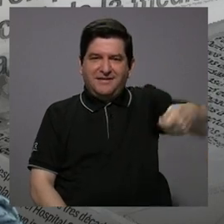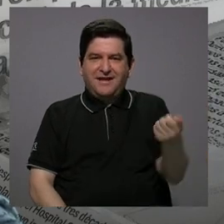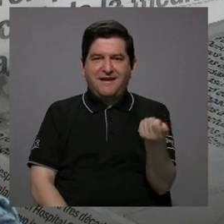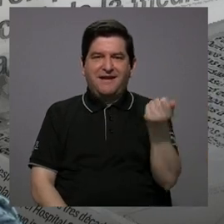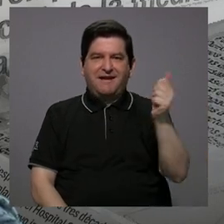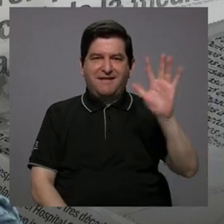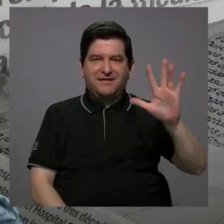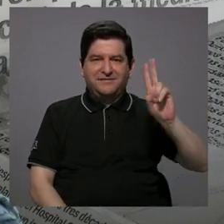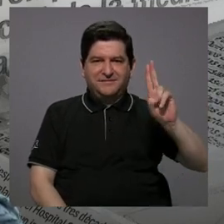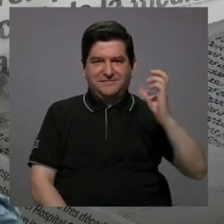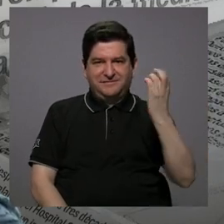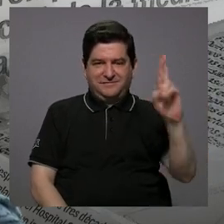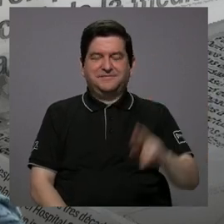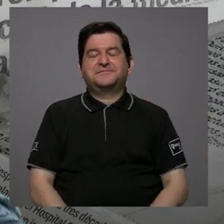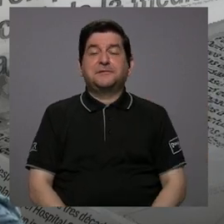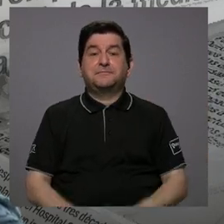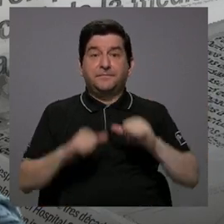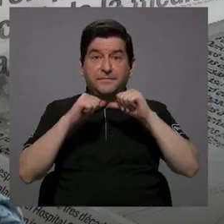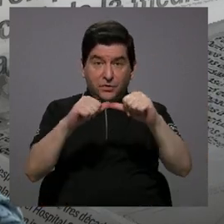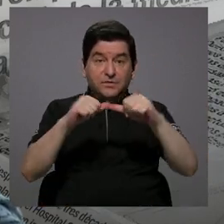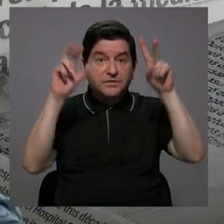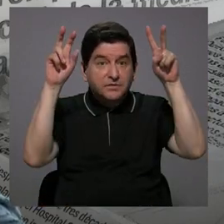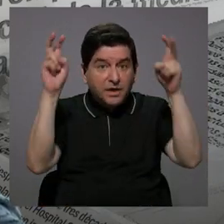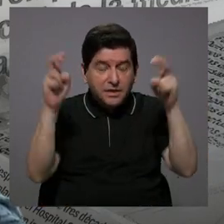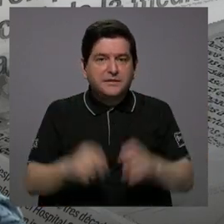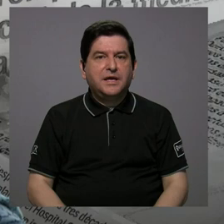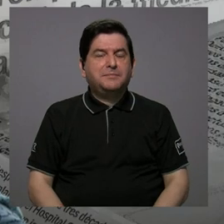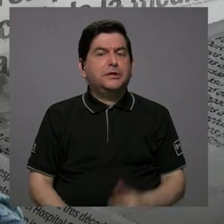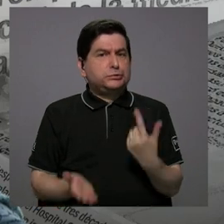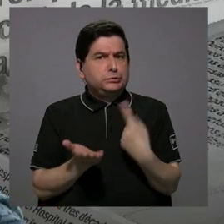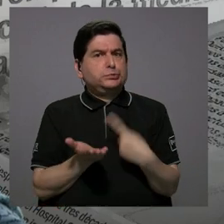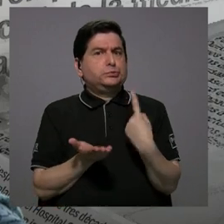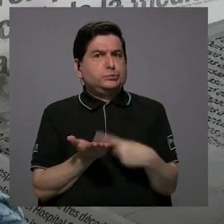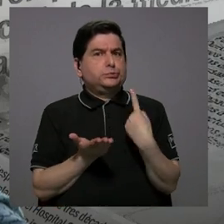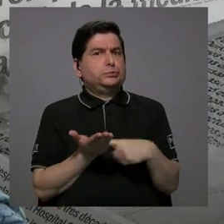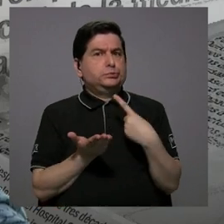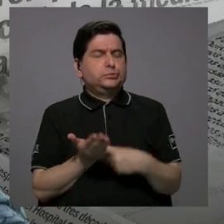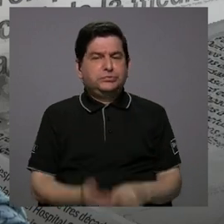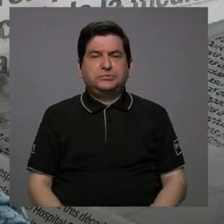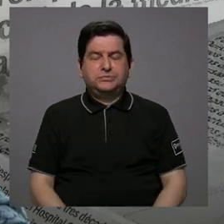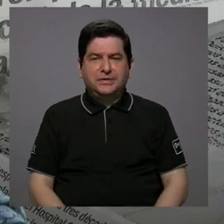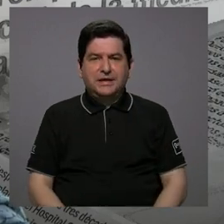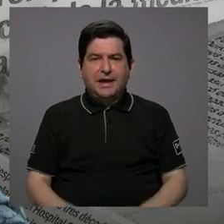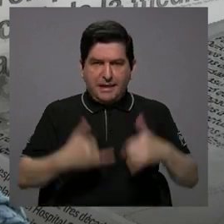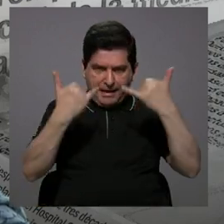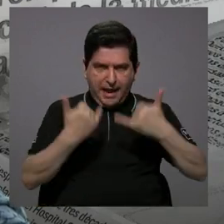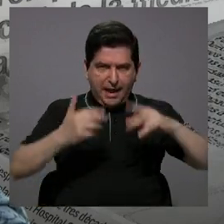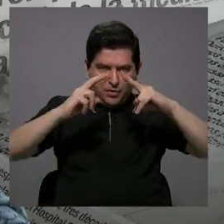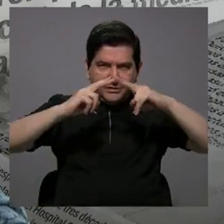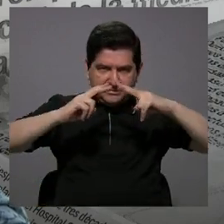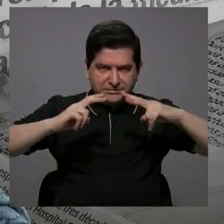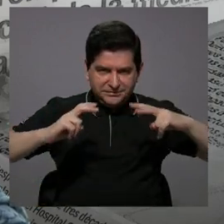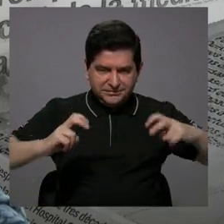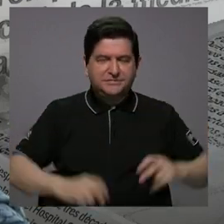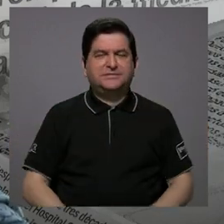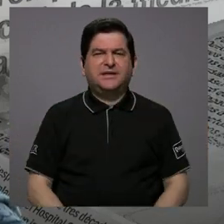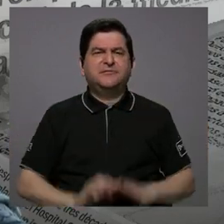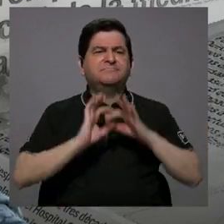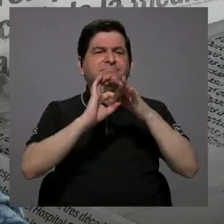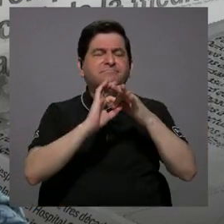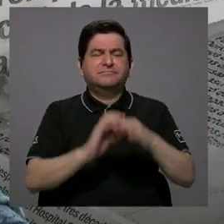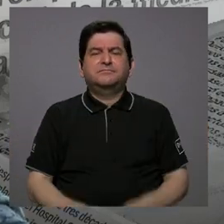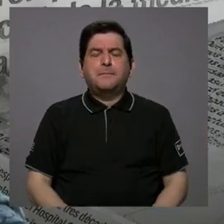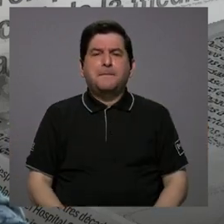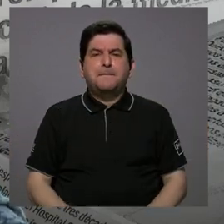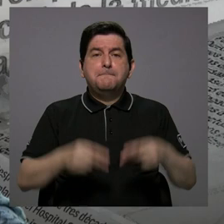Canal 15 UCR. Y bueno, seguimos con temas muy candentes como el que hoy vamos a tocar y tiene que ver con